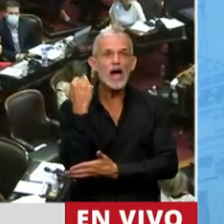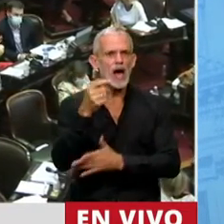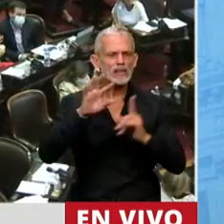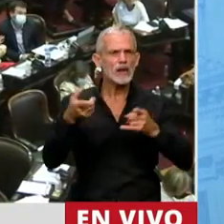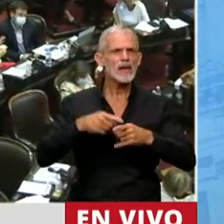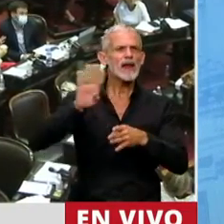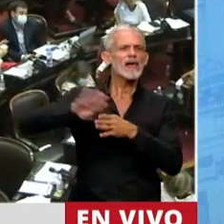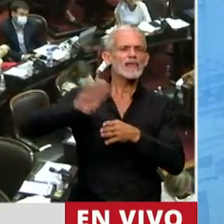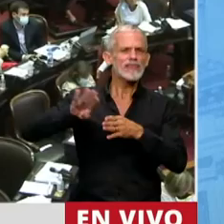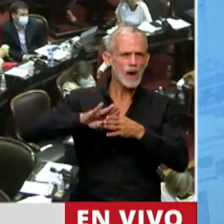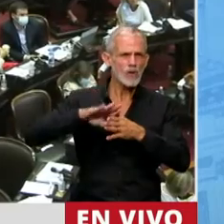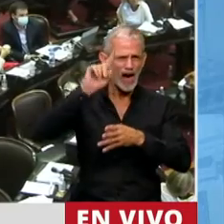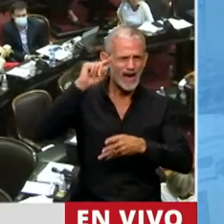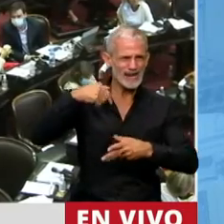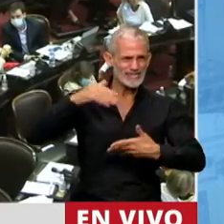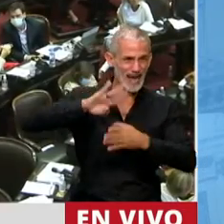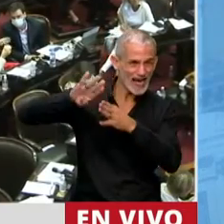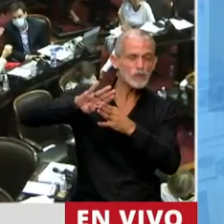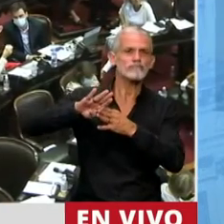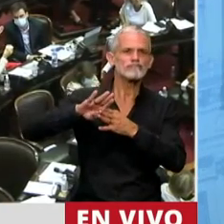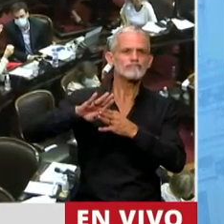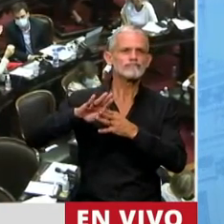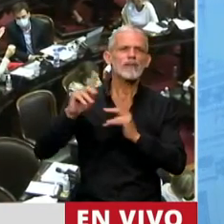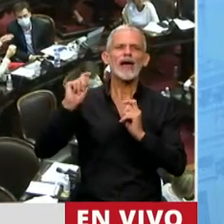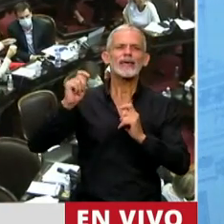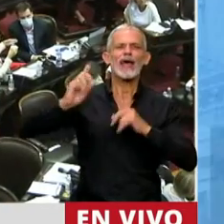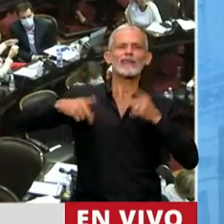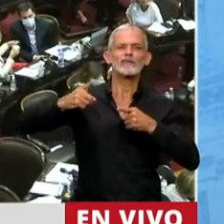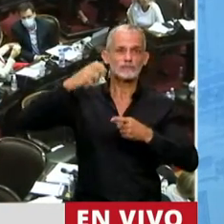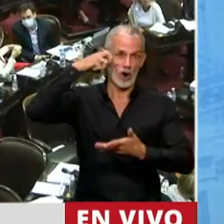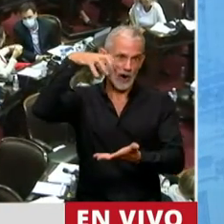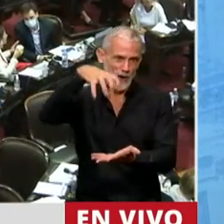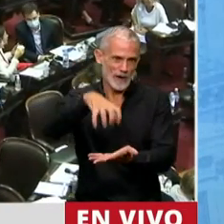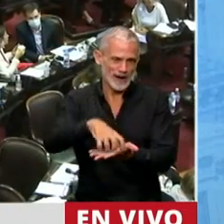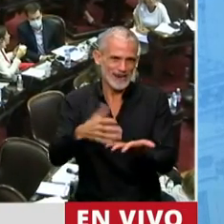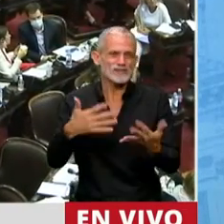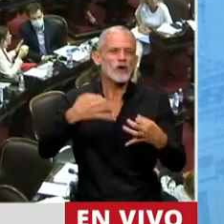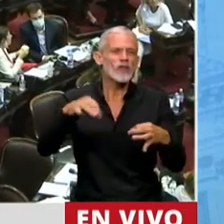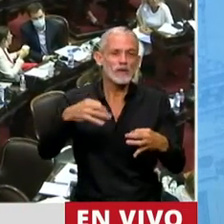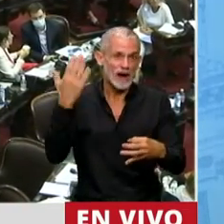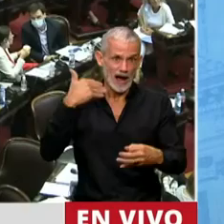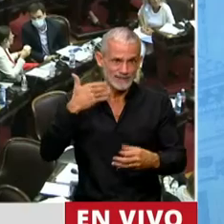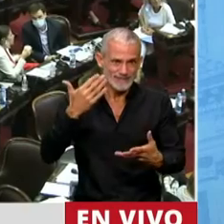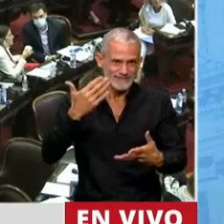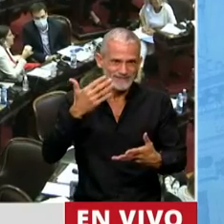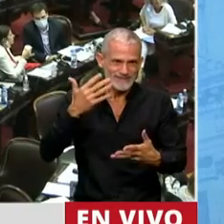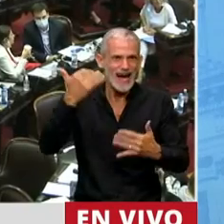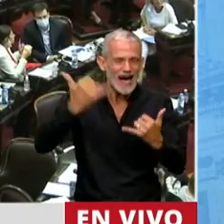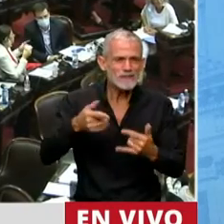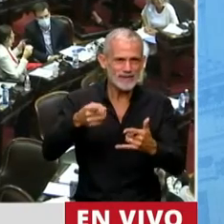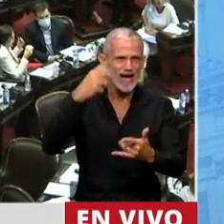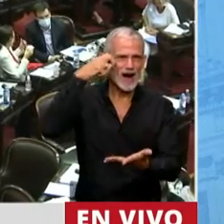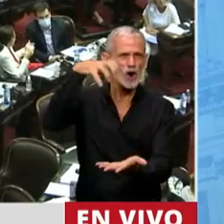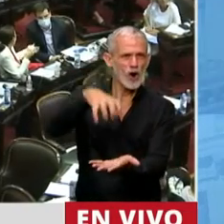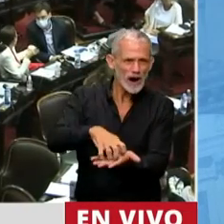y que se trasunta en darle al Congreso la posibilidad y la potestad que nunca debió perder de tener y